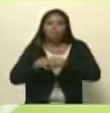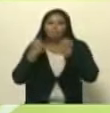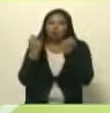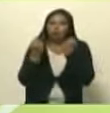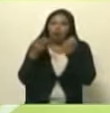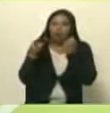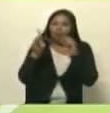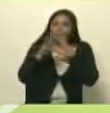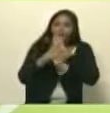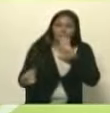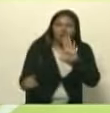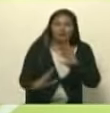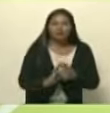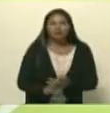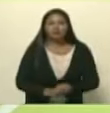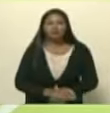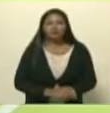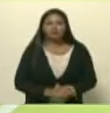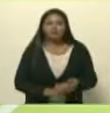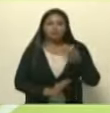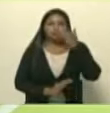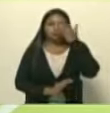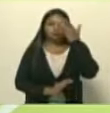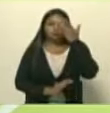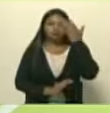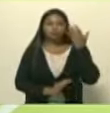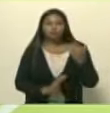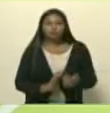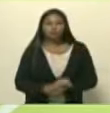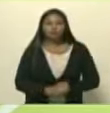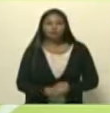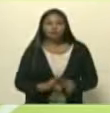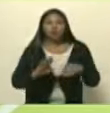democracia y sus leyes y cuando hay